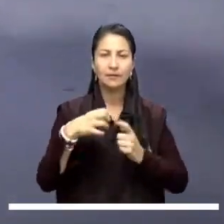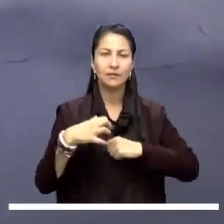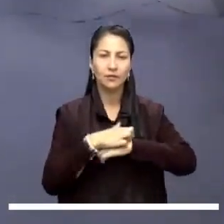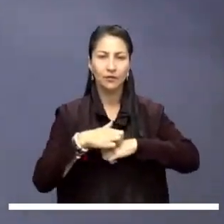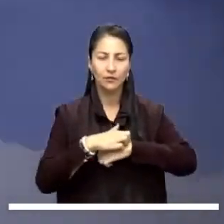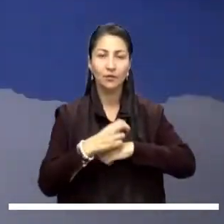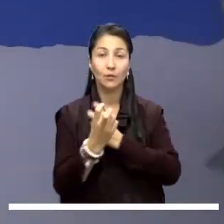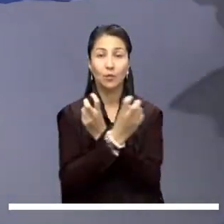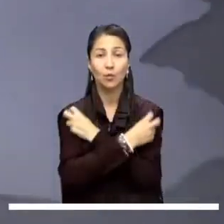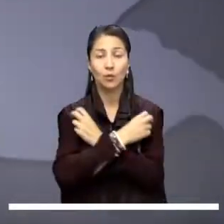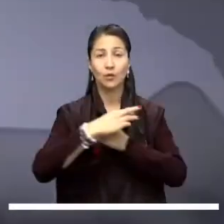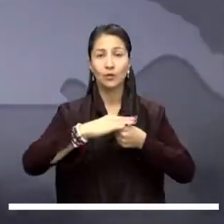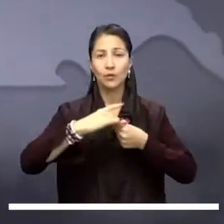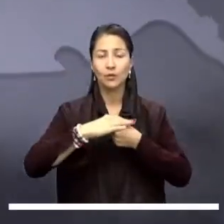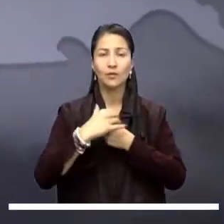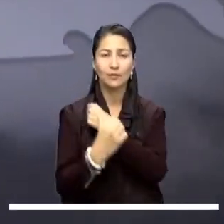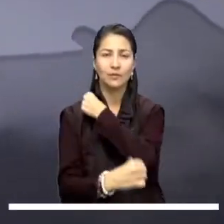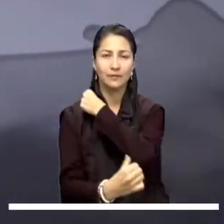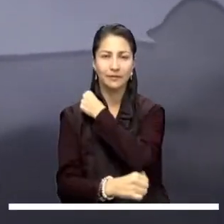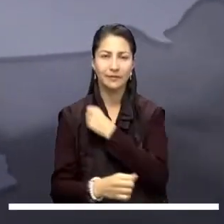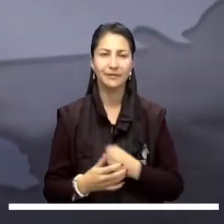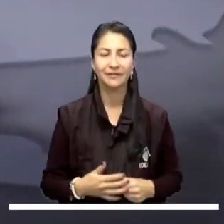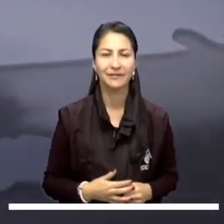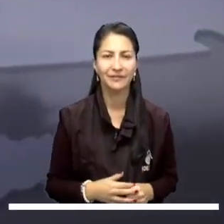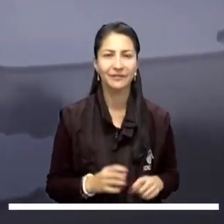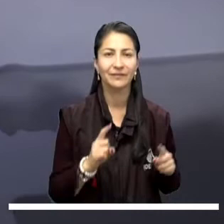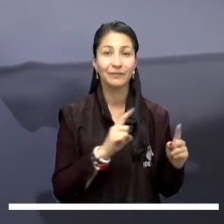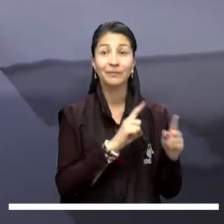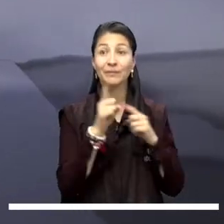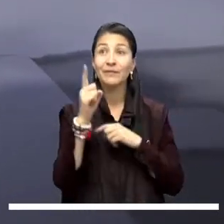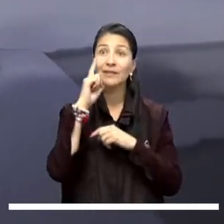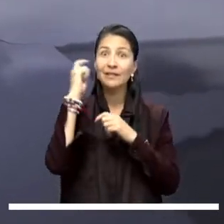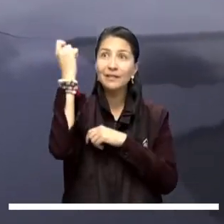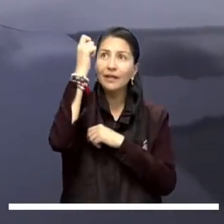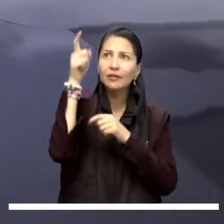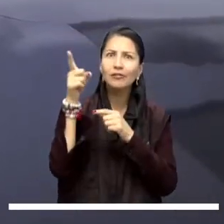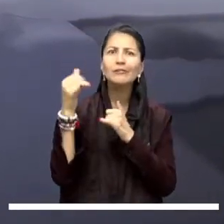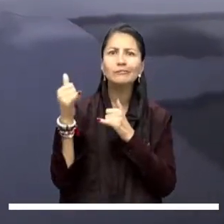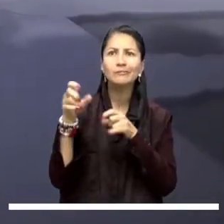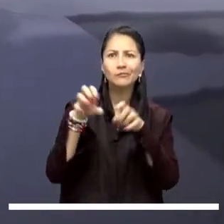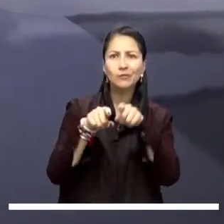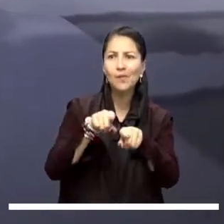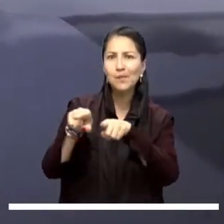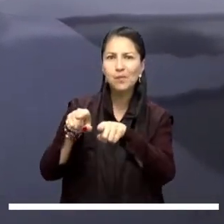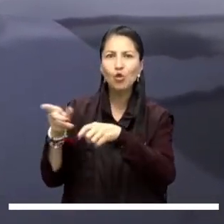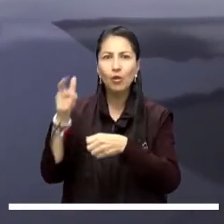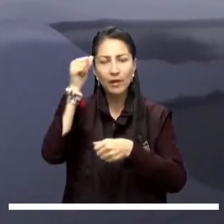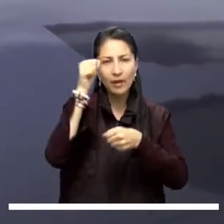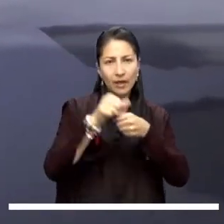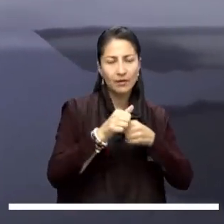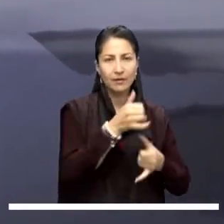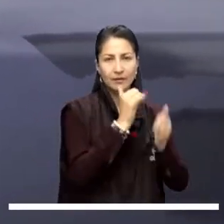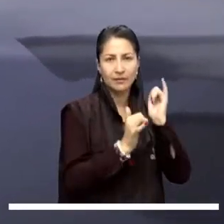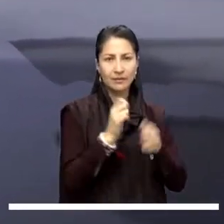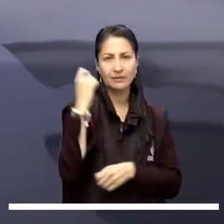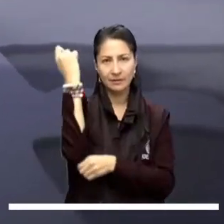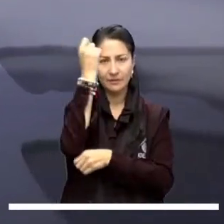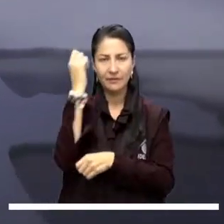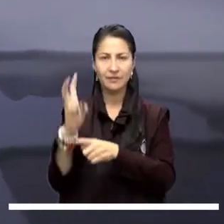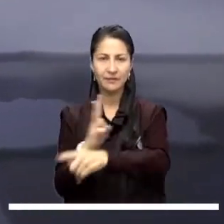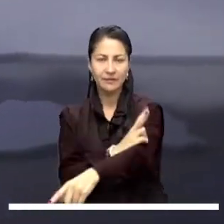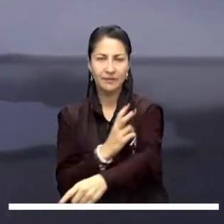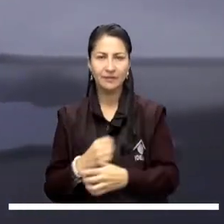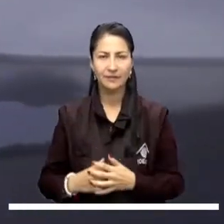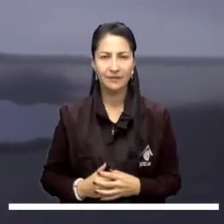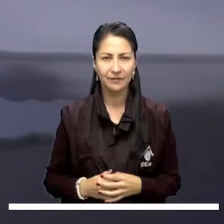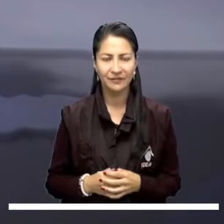estolima huila cundinamarca y boyacá para los llanos estiman lluvias sectorizadas entre arauca casanare mete y bichada